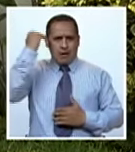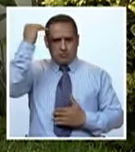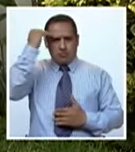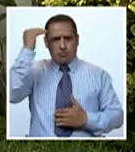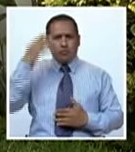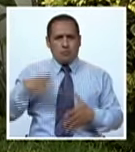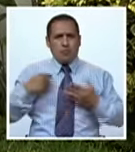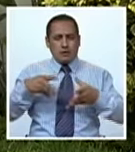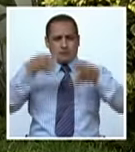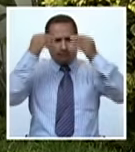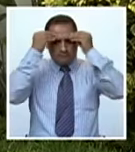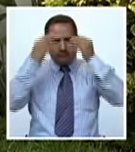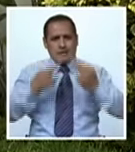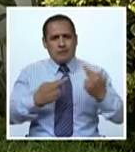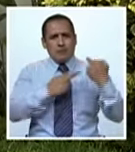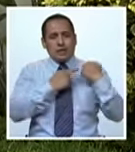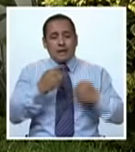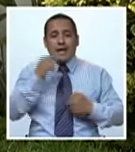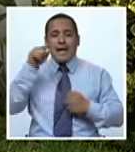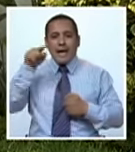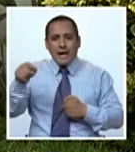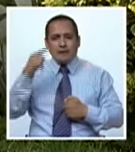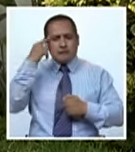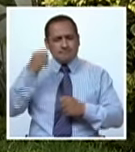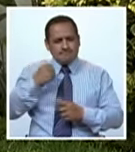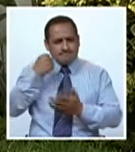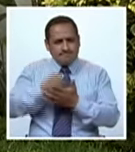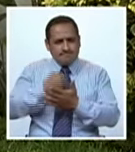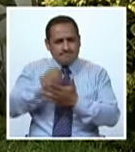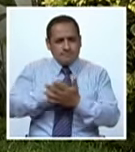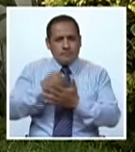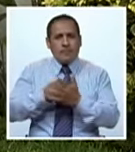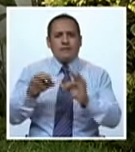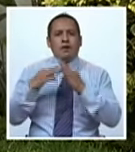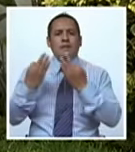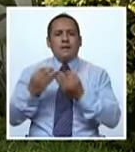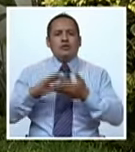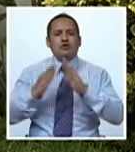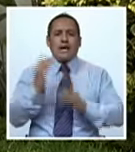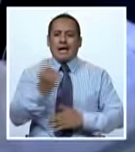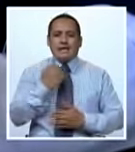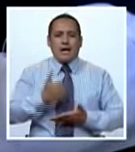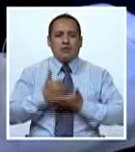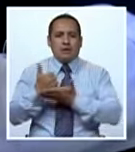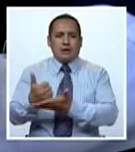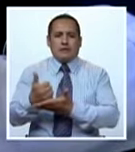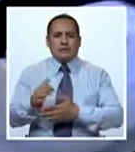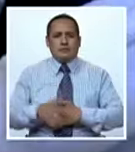capaces de tomar sus decisiones y ese es el reto de las familias y de la sociedad.